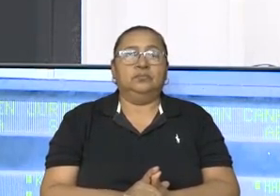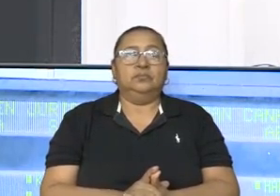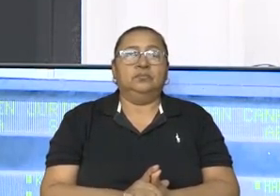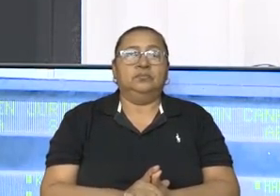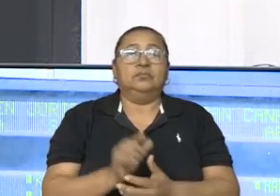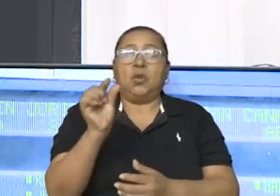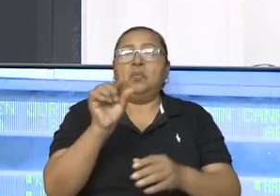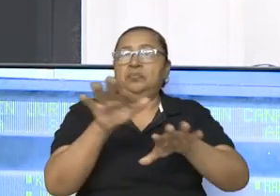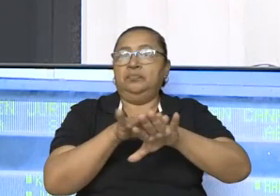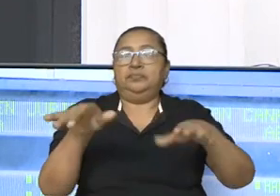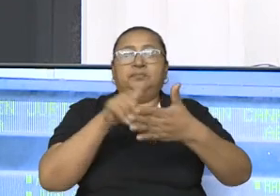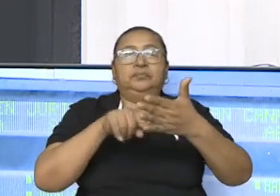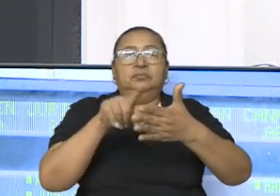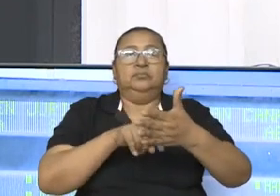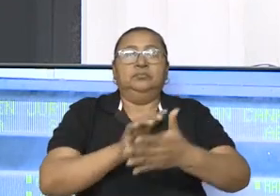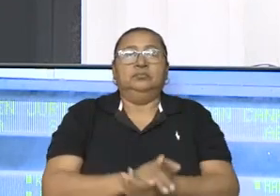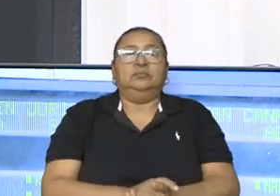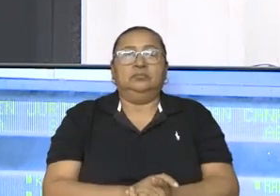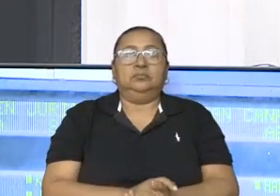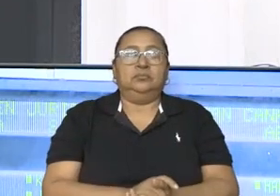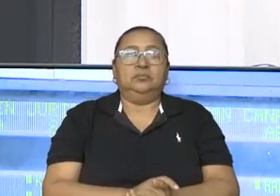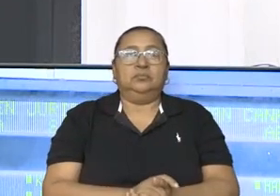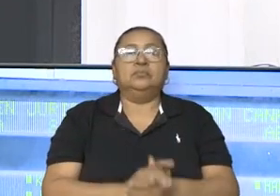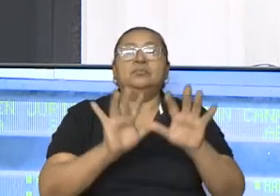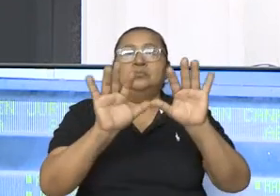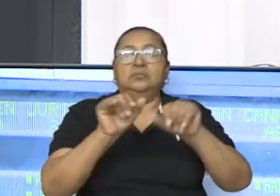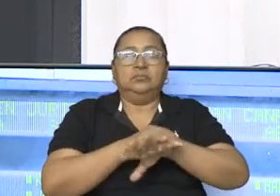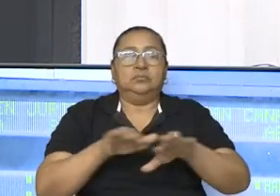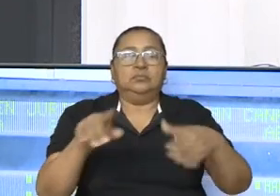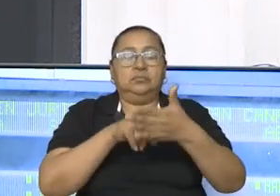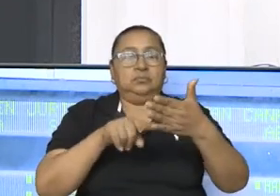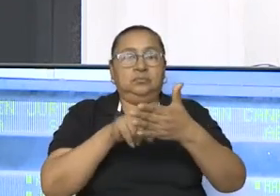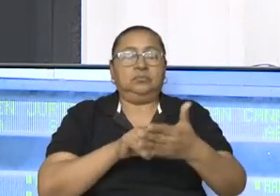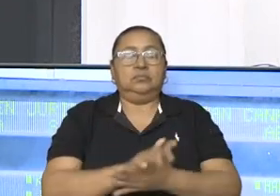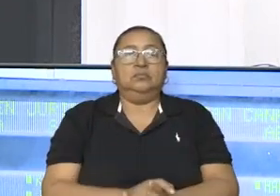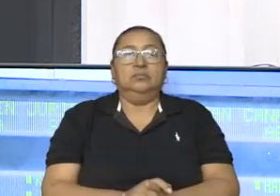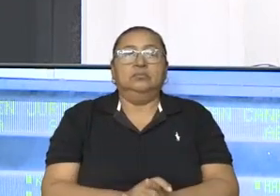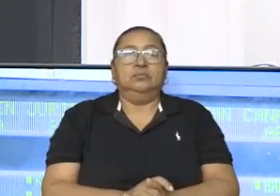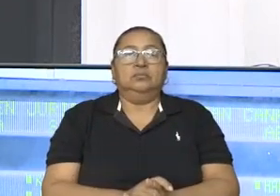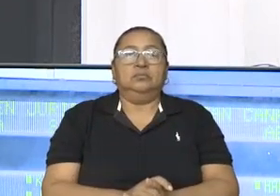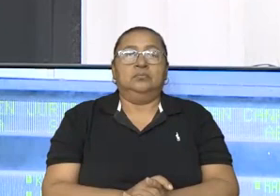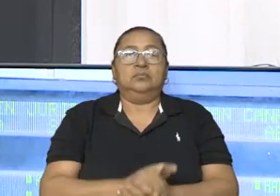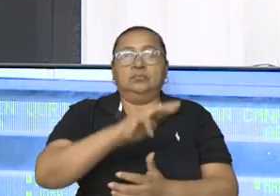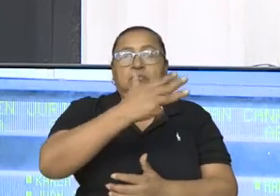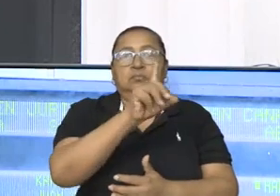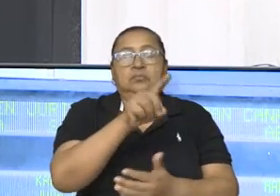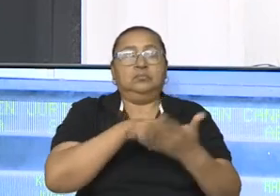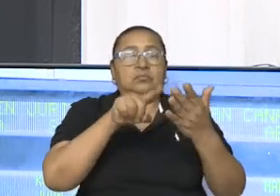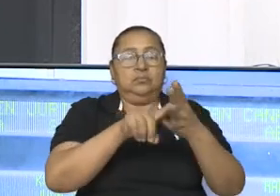Se va a cerrar la votación. Se cierra la votación. 91